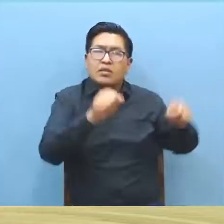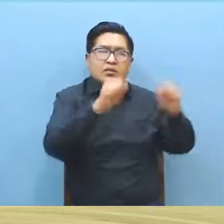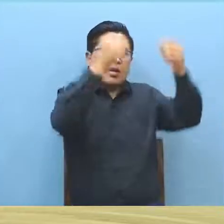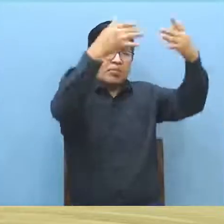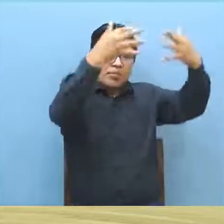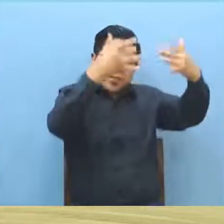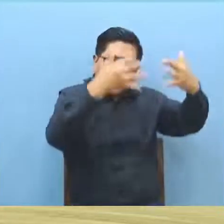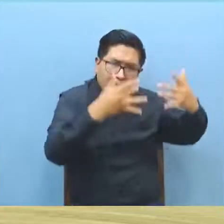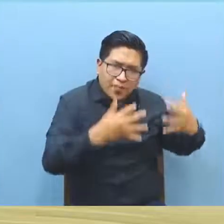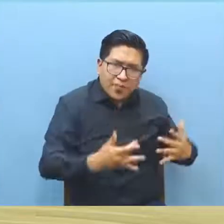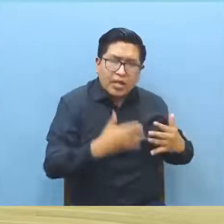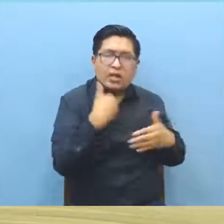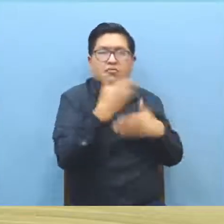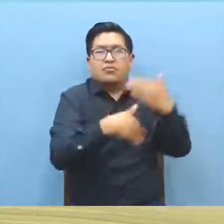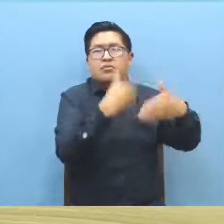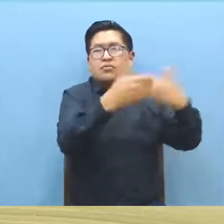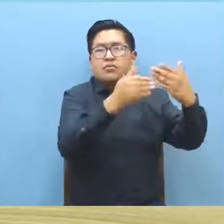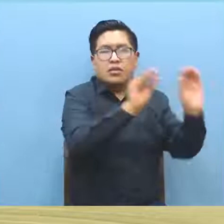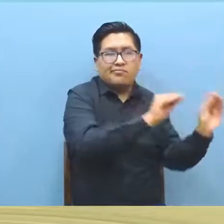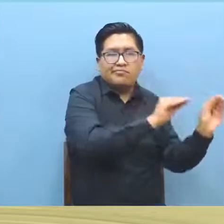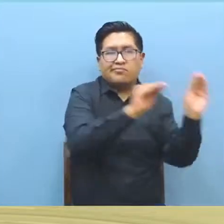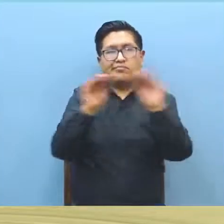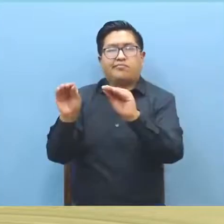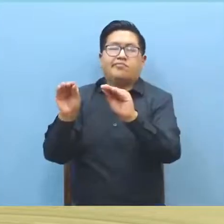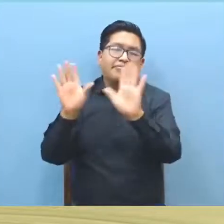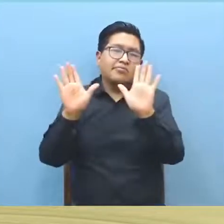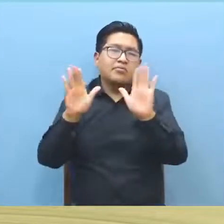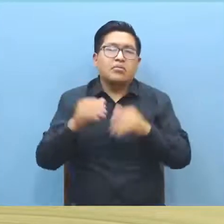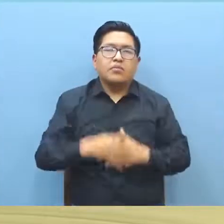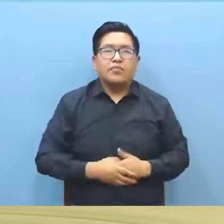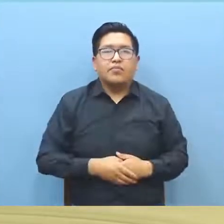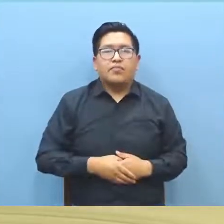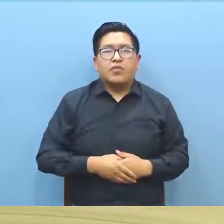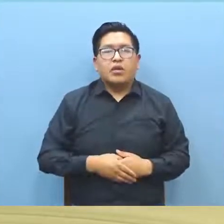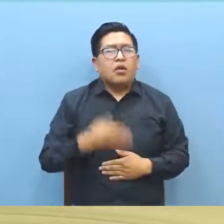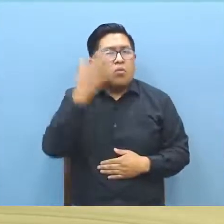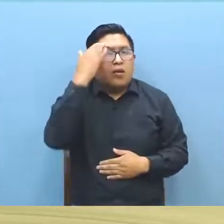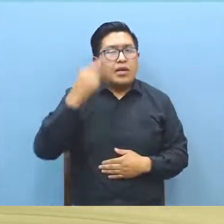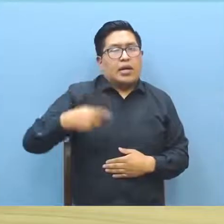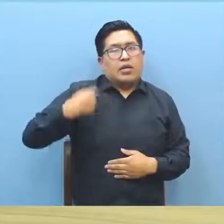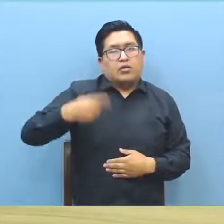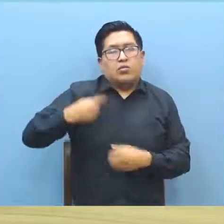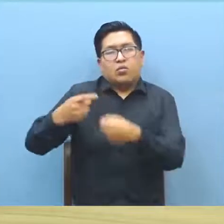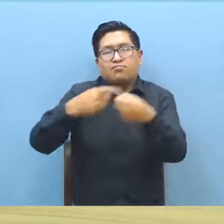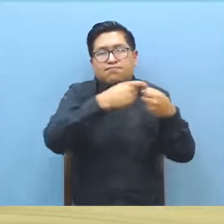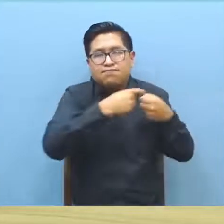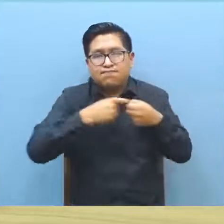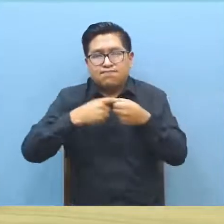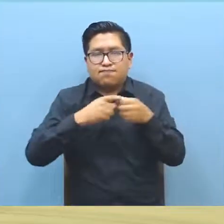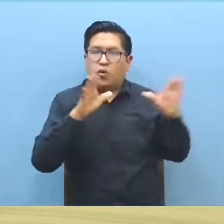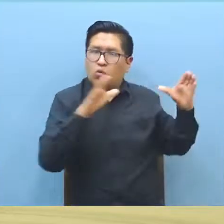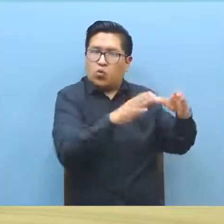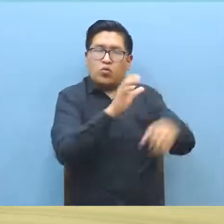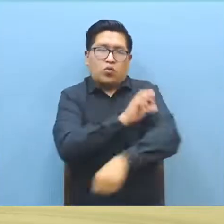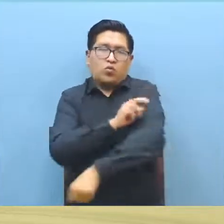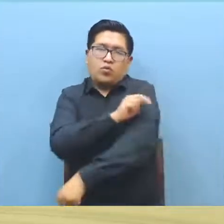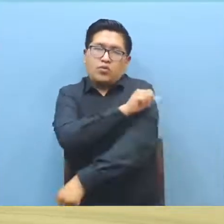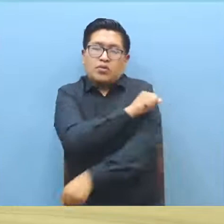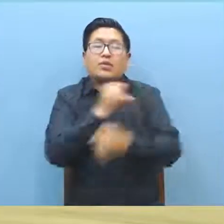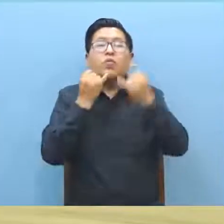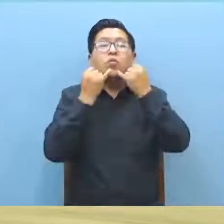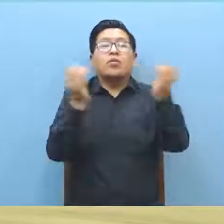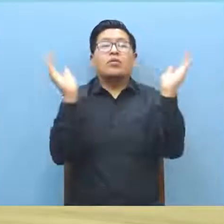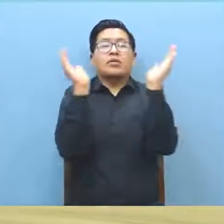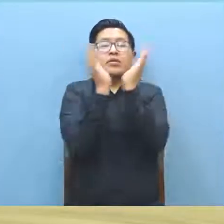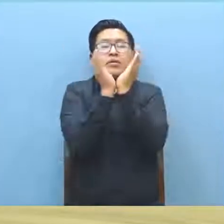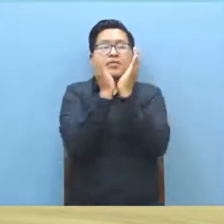efectivo en la actualización del sistema de afiliados en la Caja Nacional de Salud. Para